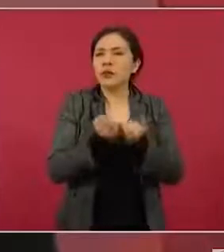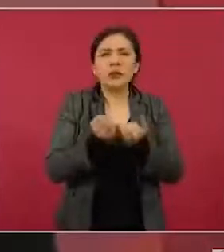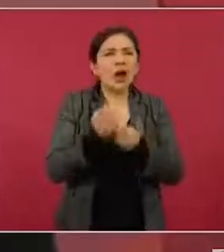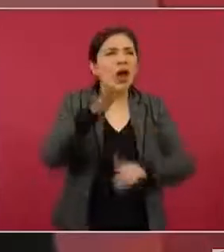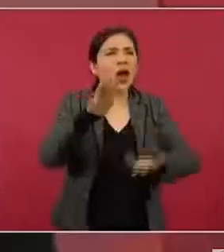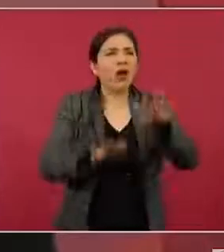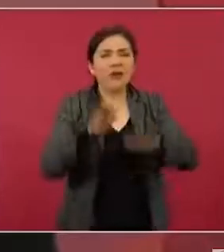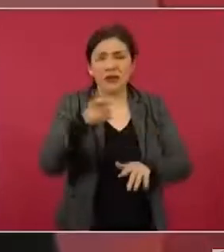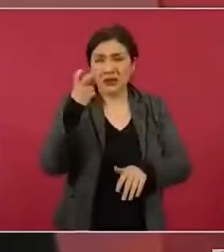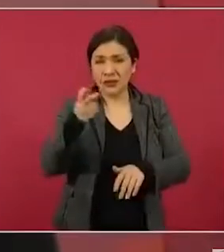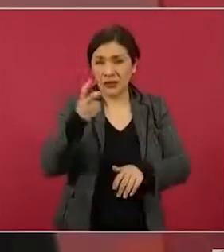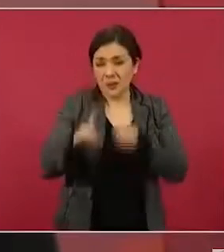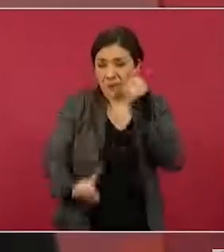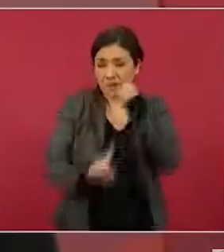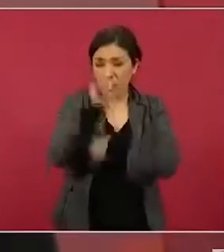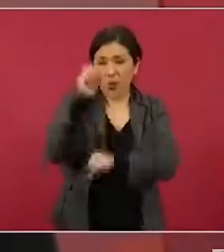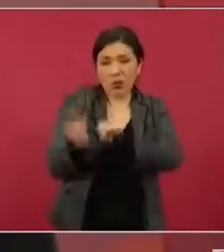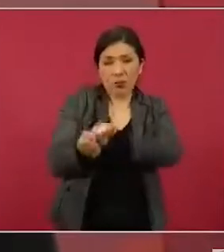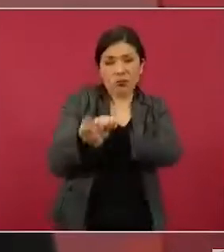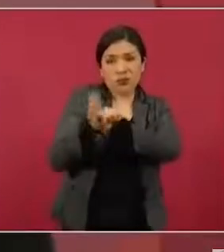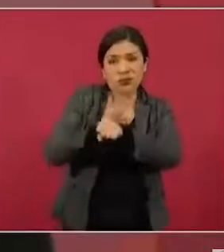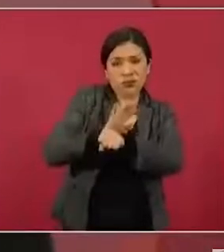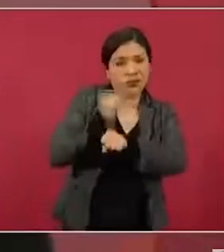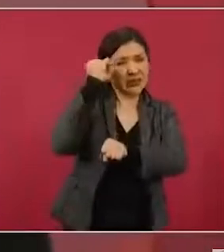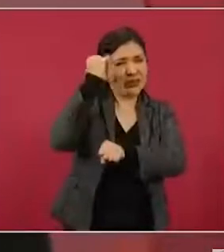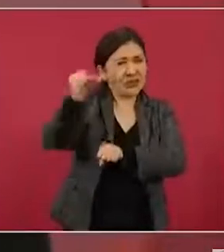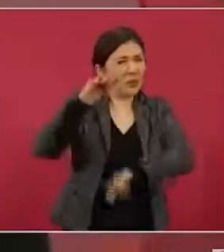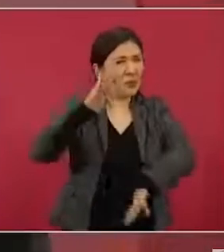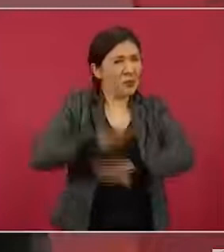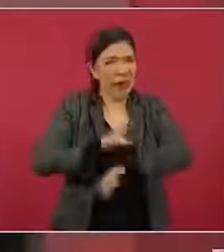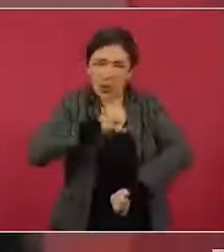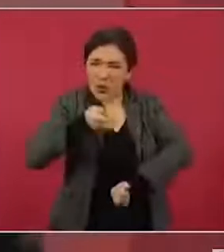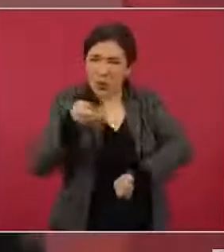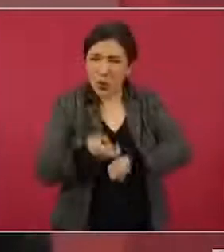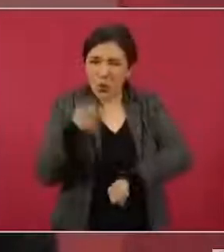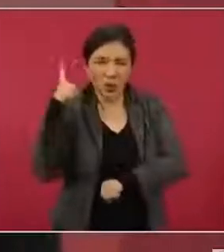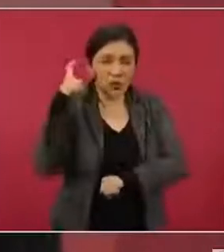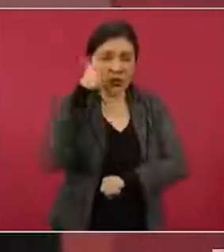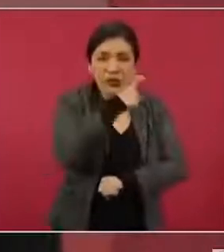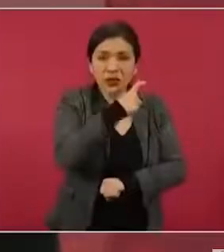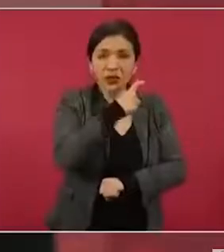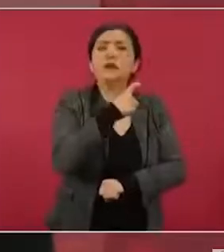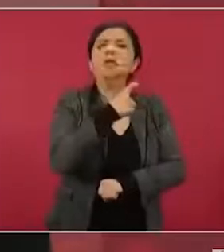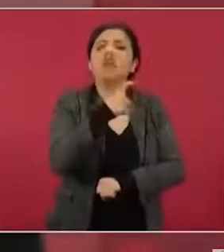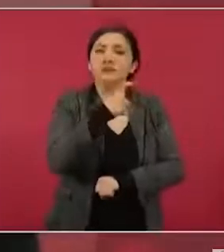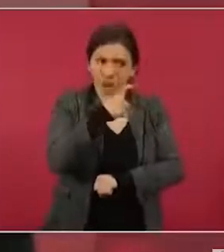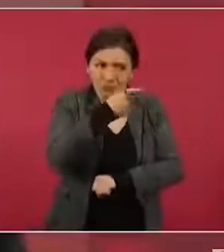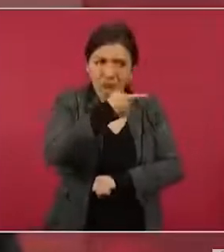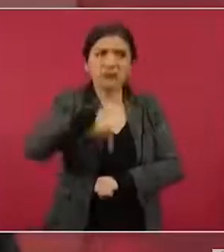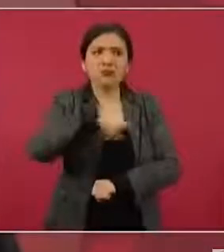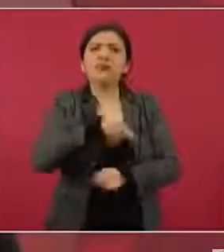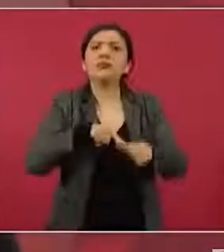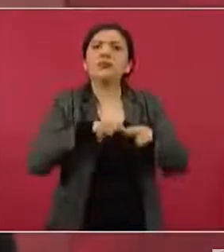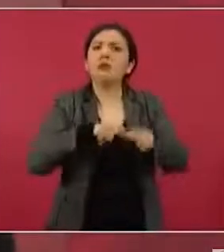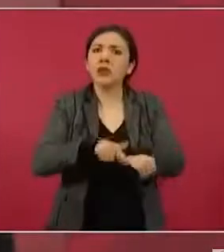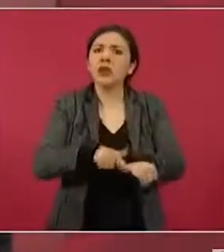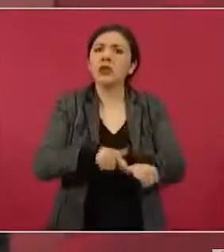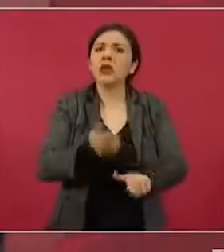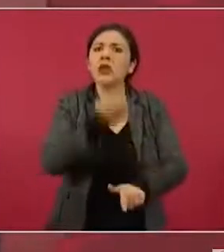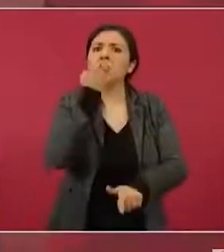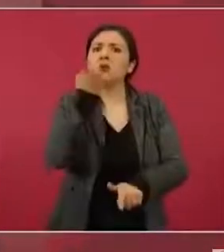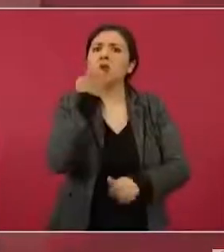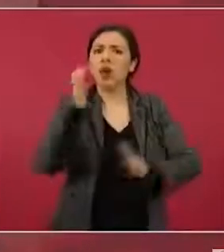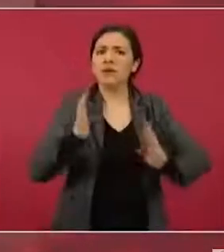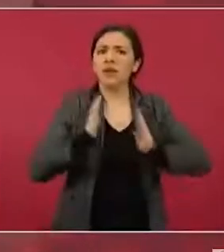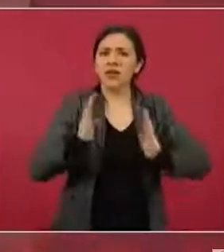difíciles de la pandemia, no dejaron los del colegio militar